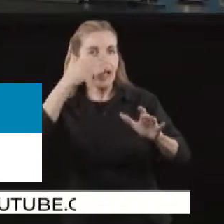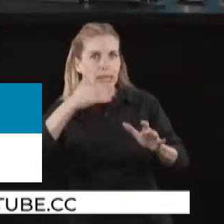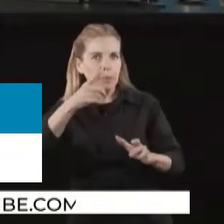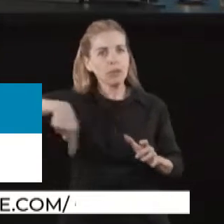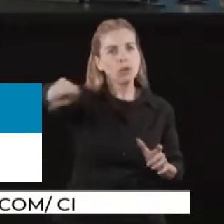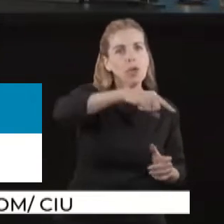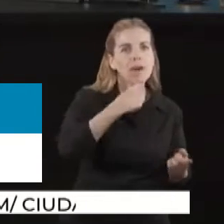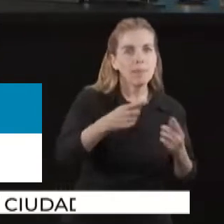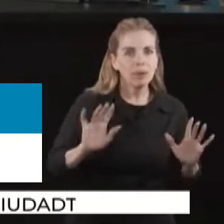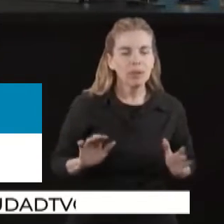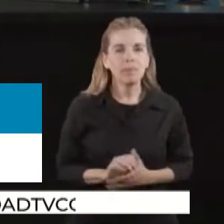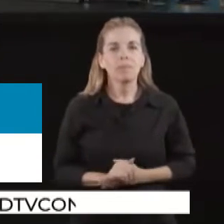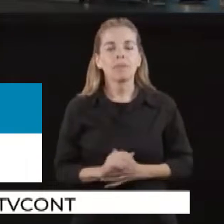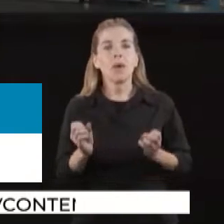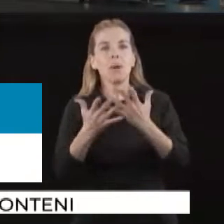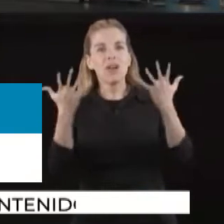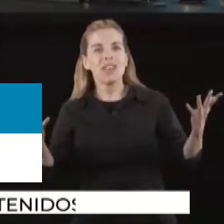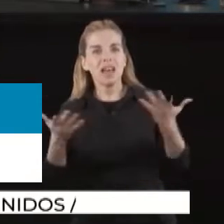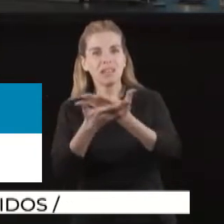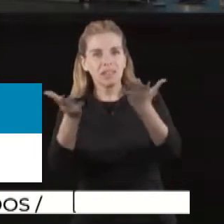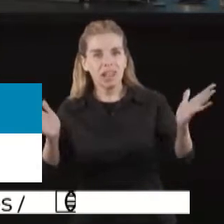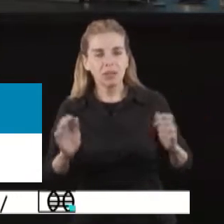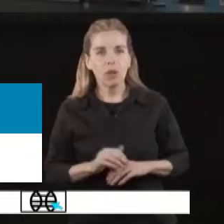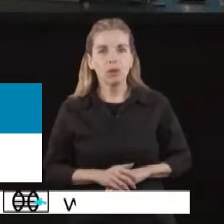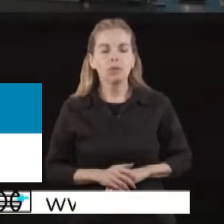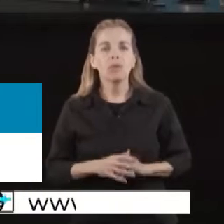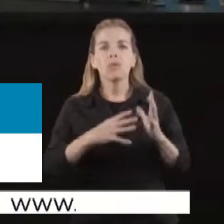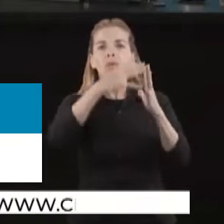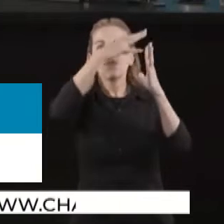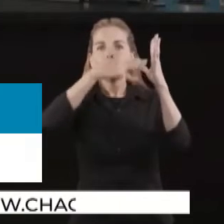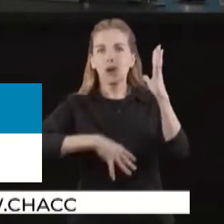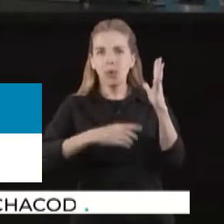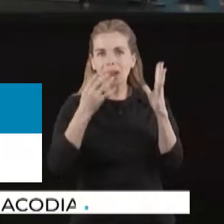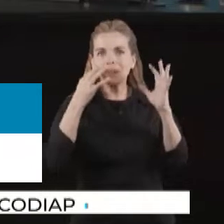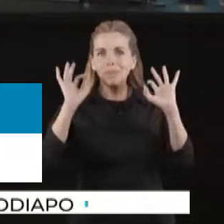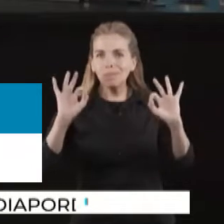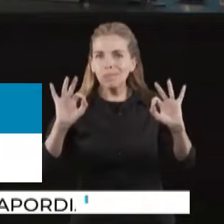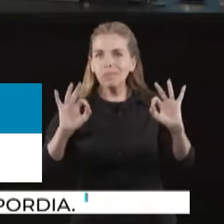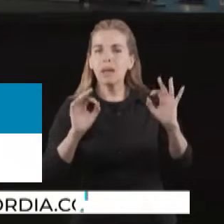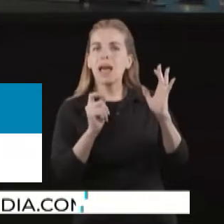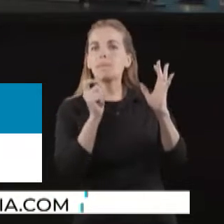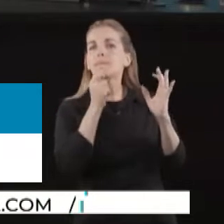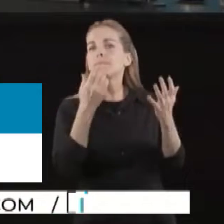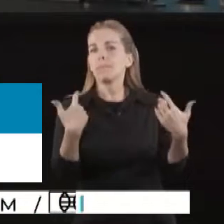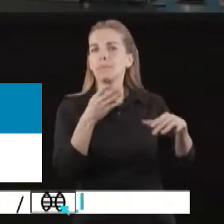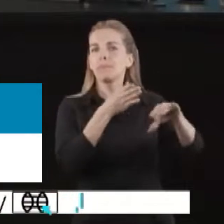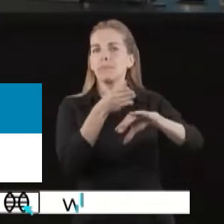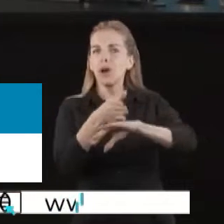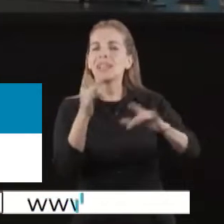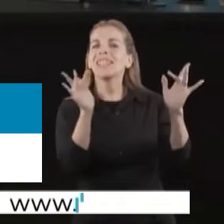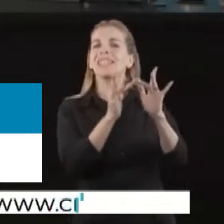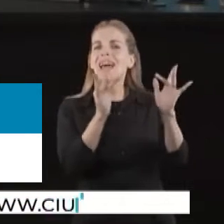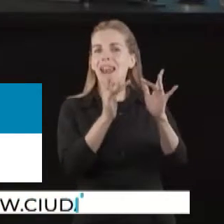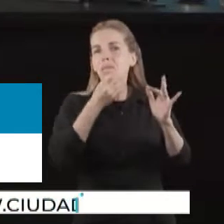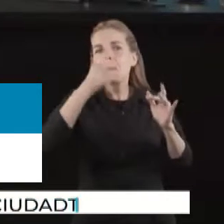Buenos días a todos y a todas. El formulario ya está disponible para que cualquier persona